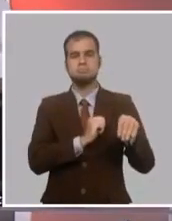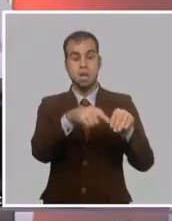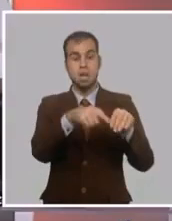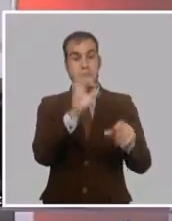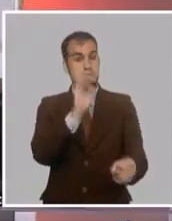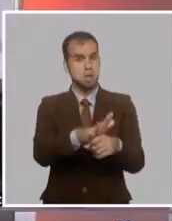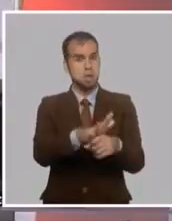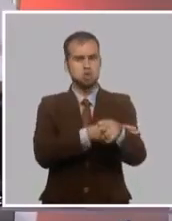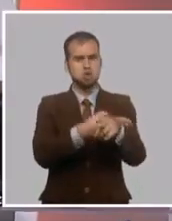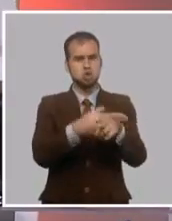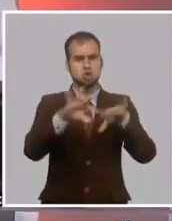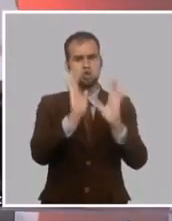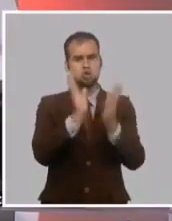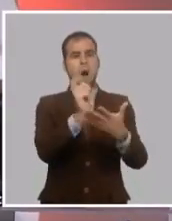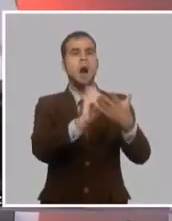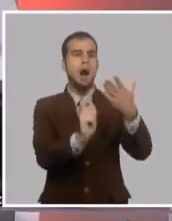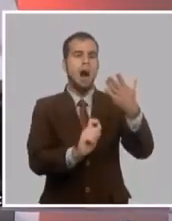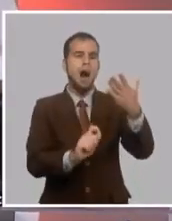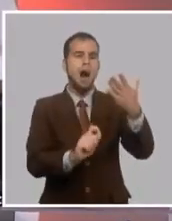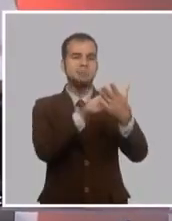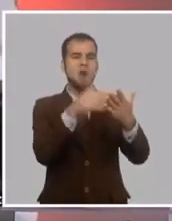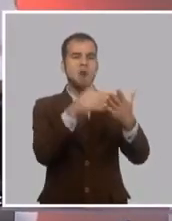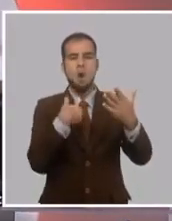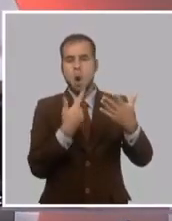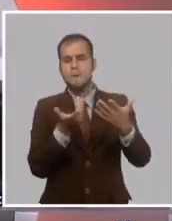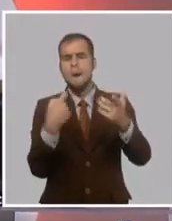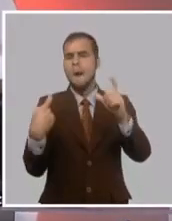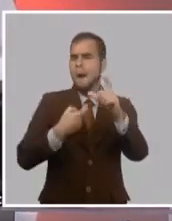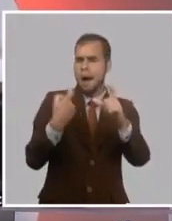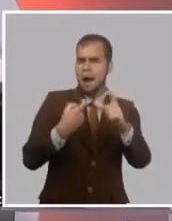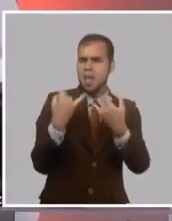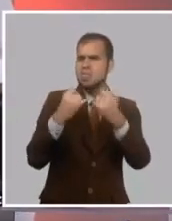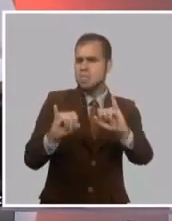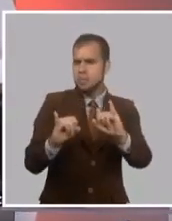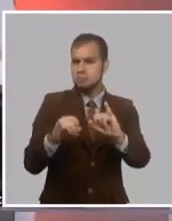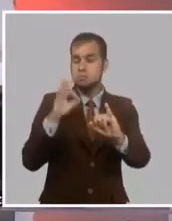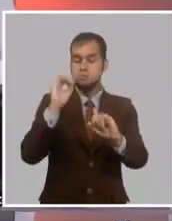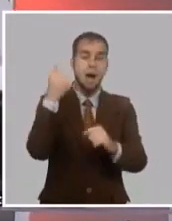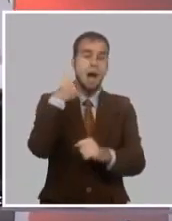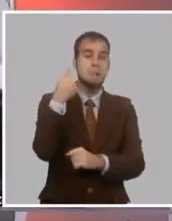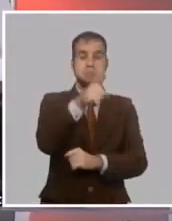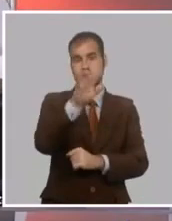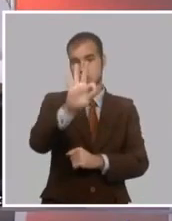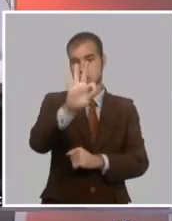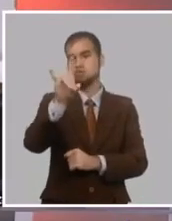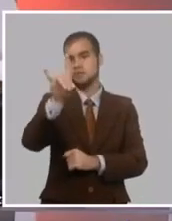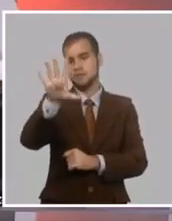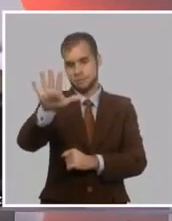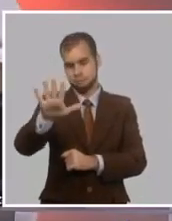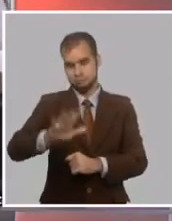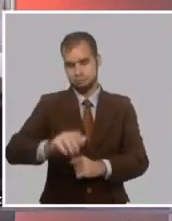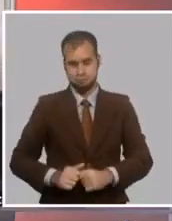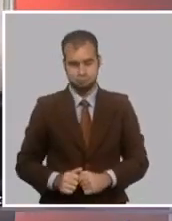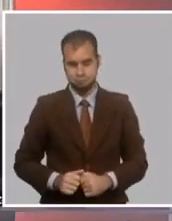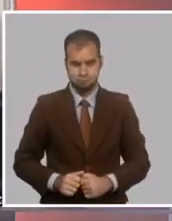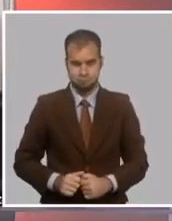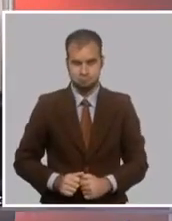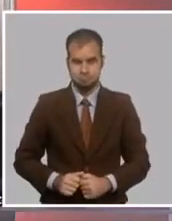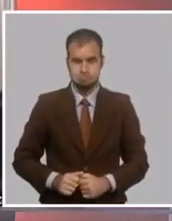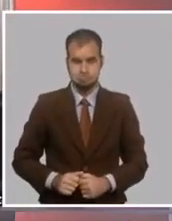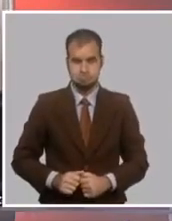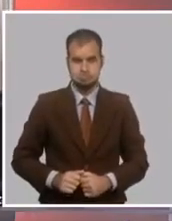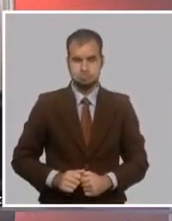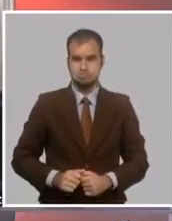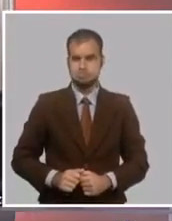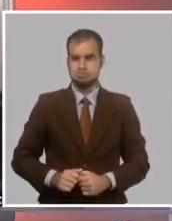los historiadores que escribió sobre las guerras de independencia, sobre la guerra de independencia del 95. Bueno, el